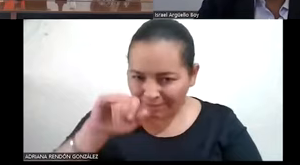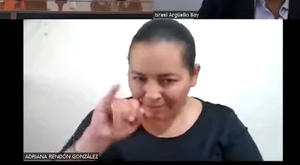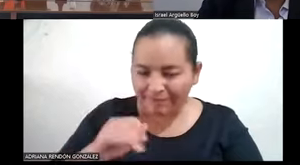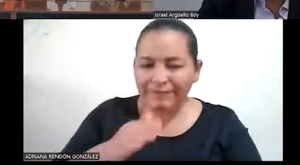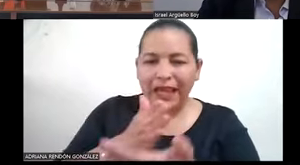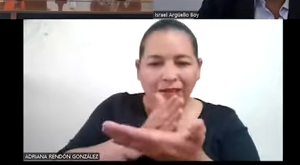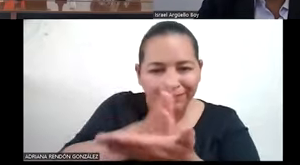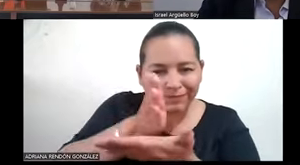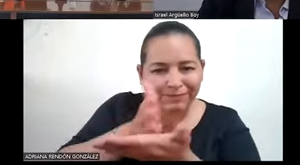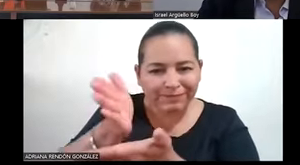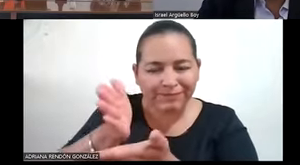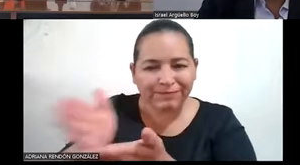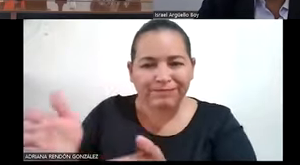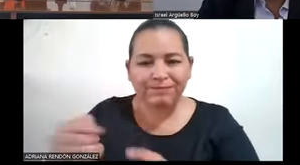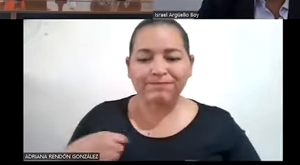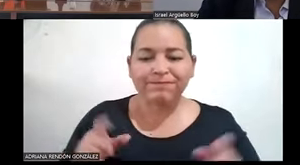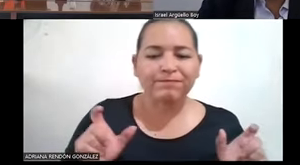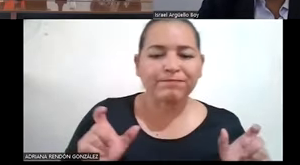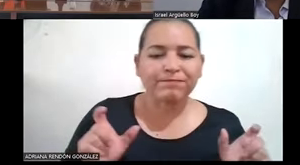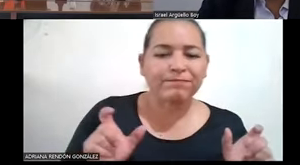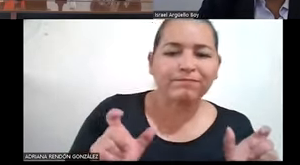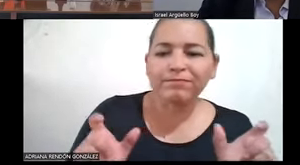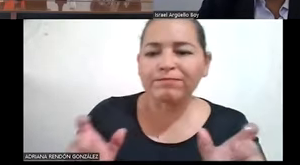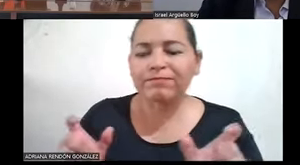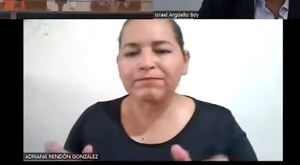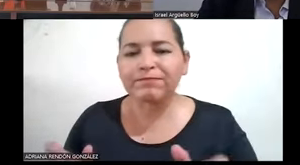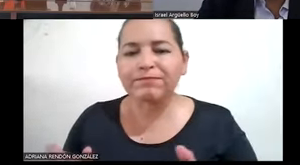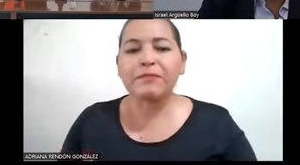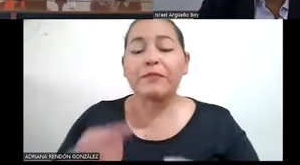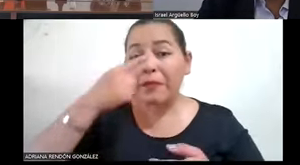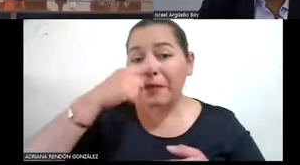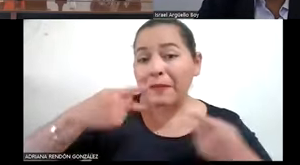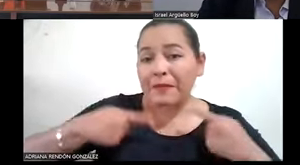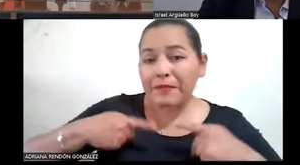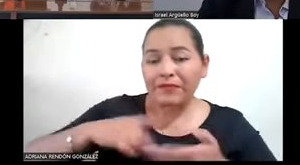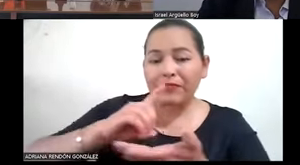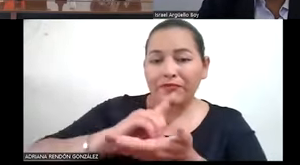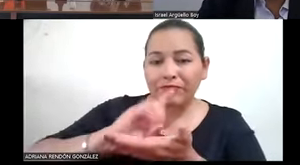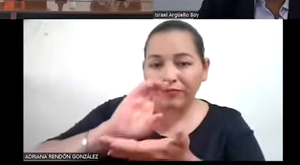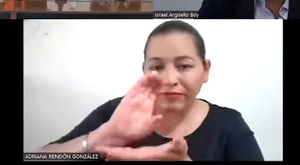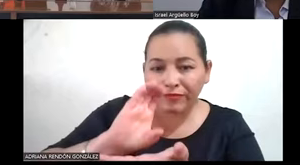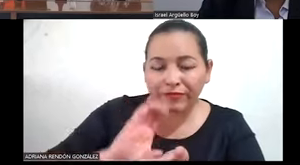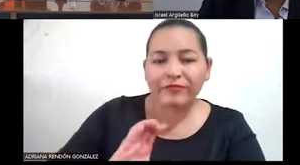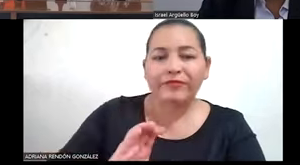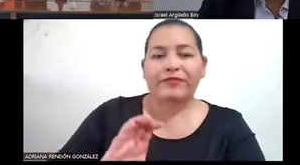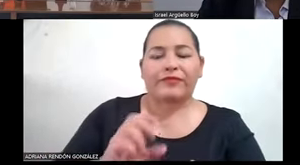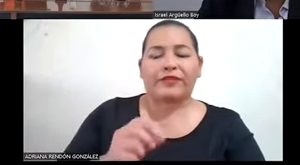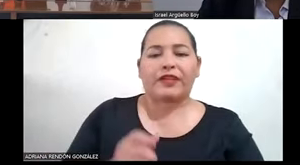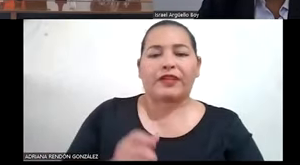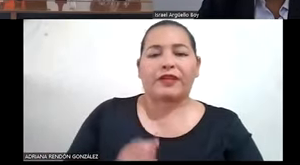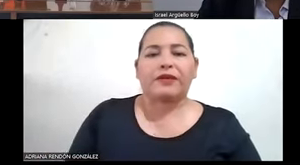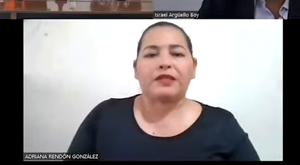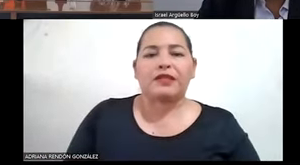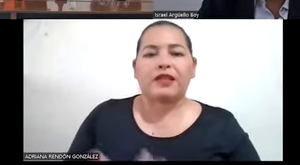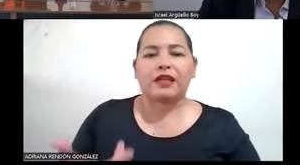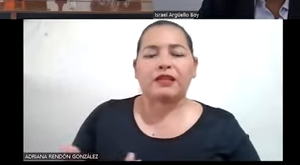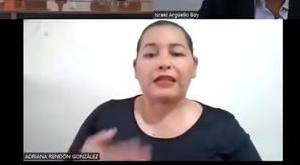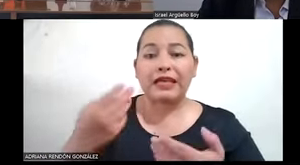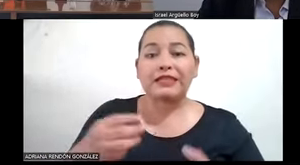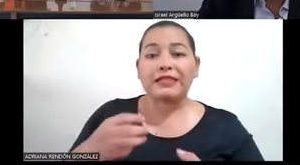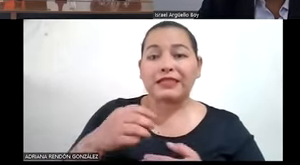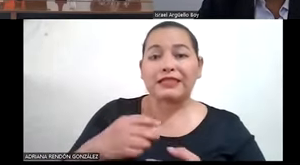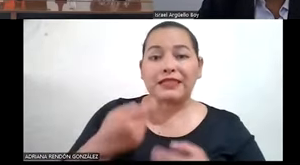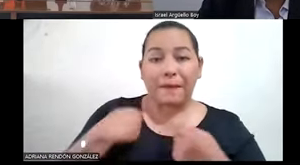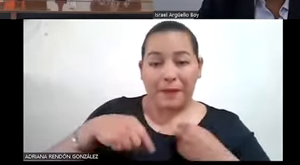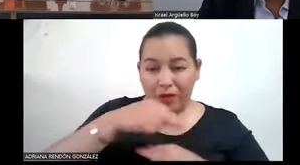justicia de las personas con discapacidad desde una perspectiva que observe el llamado modelo social de